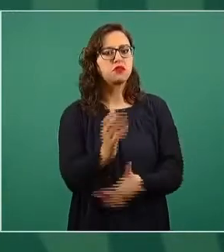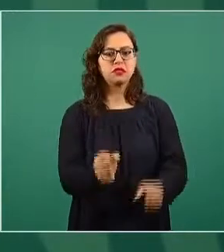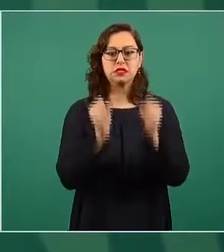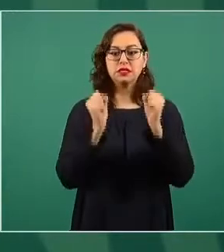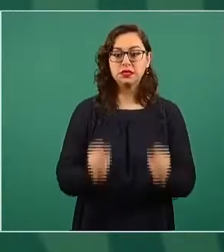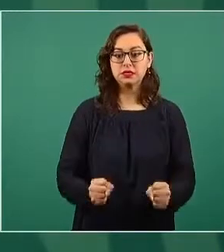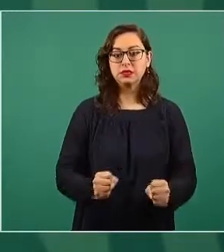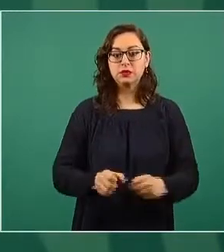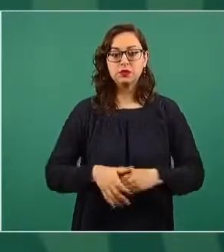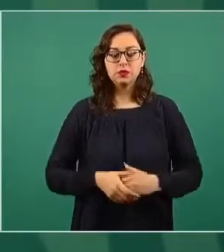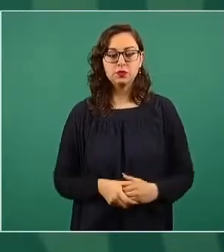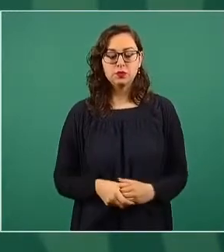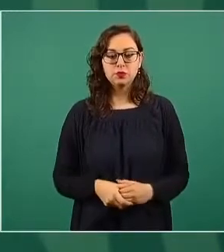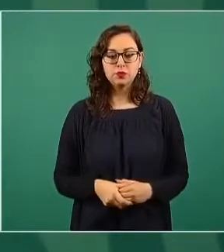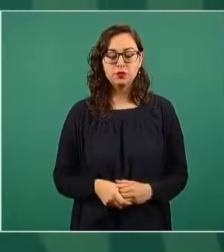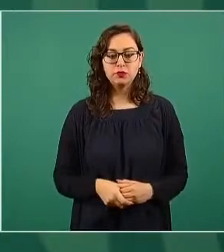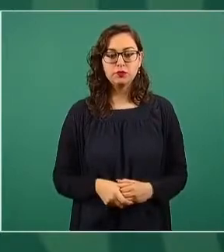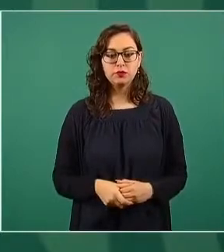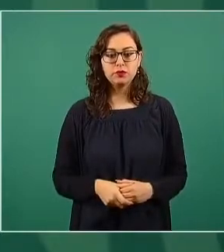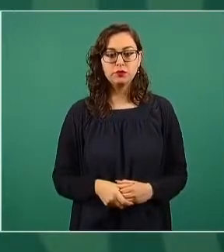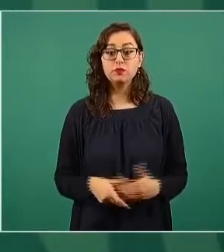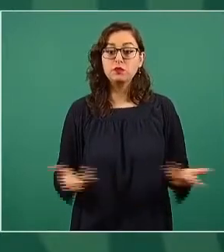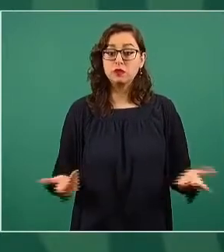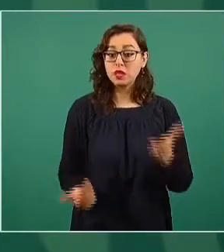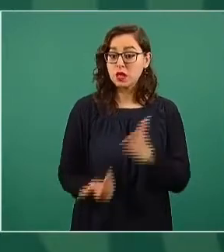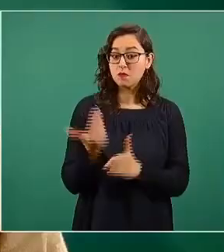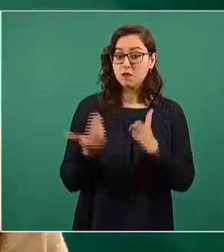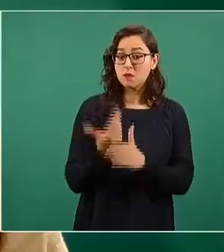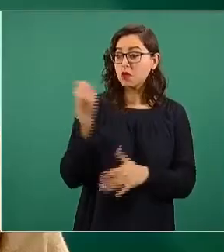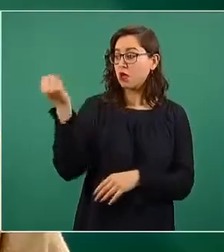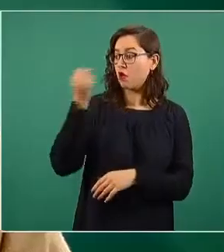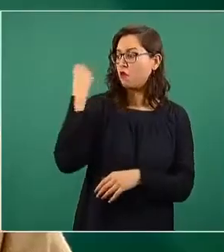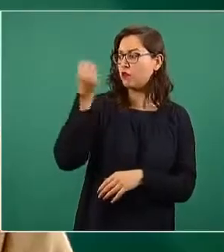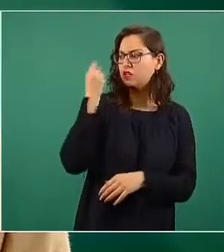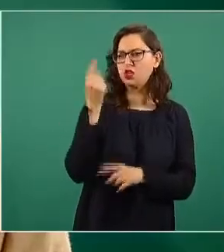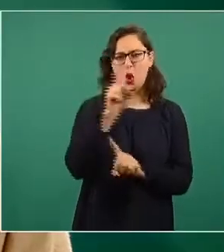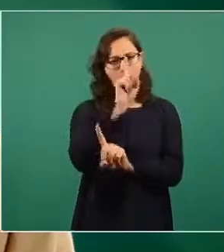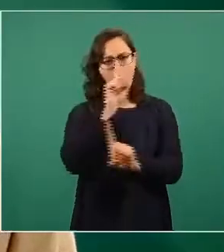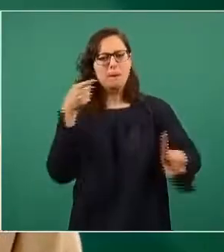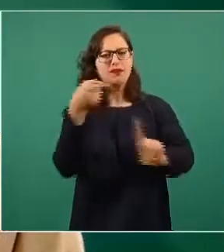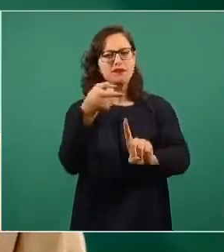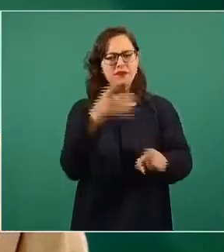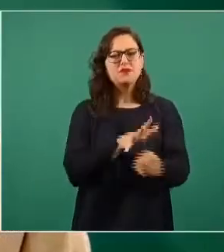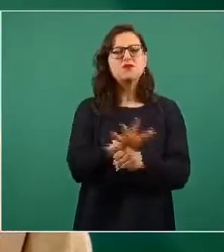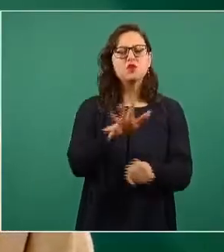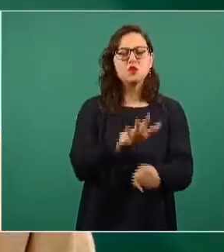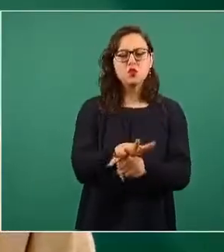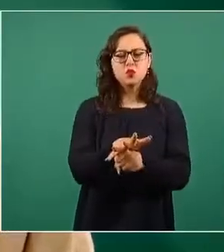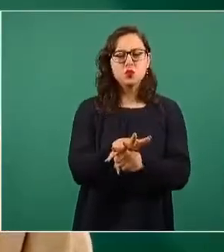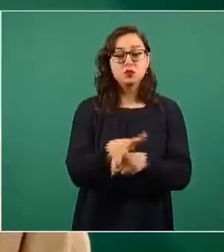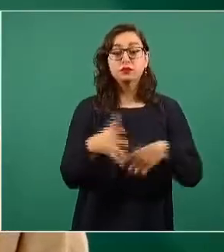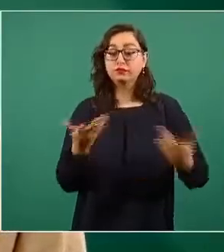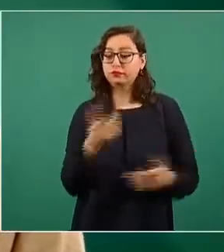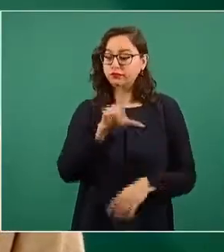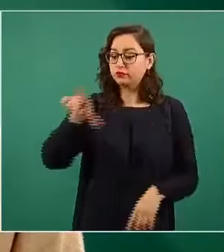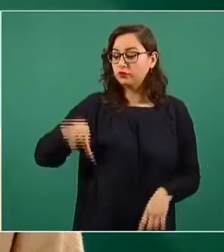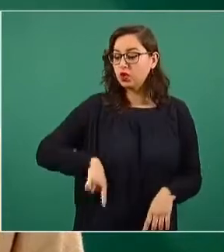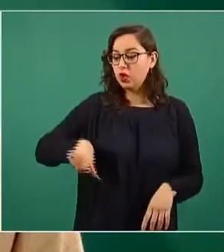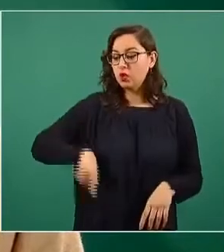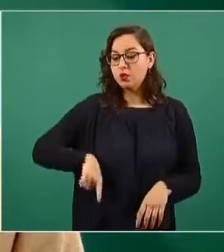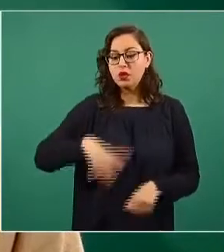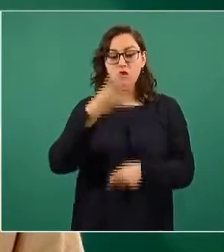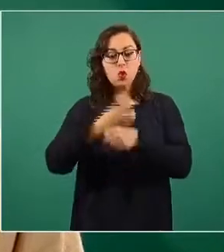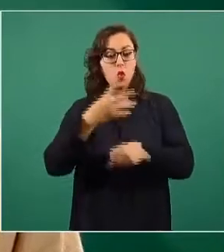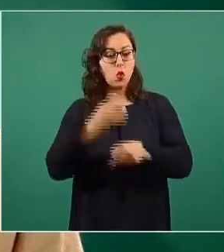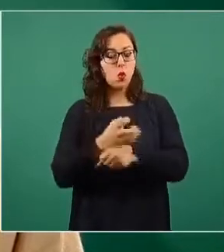Regresando ya nada más a los objetivos de esta conferencia, quiero resaltar el compromiso que tiene el gobierno de la cuarta transformación